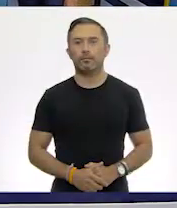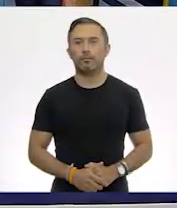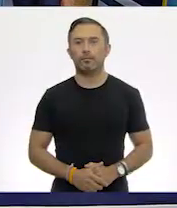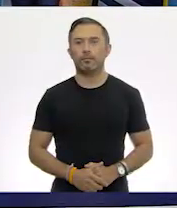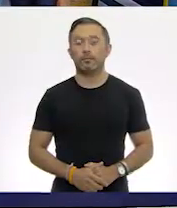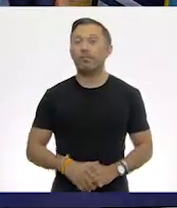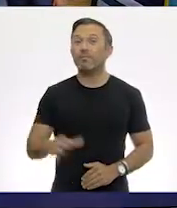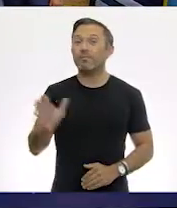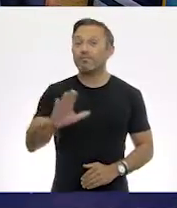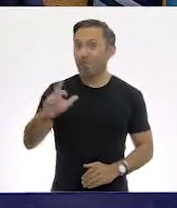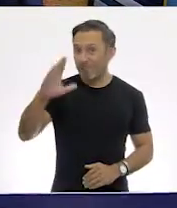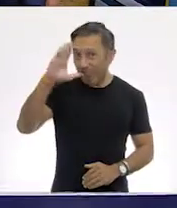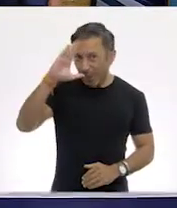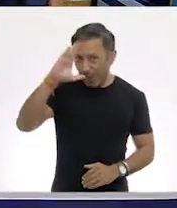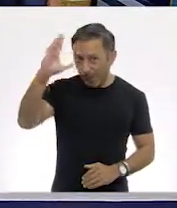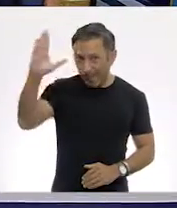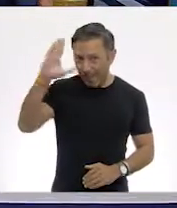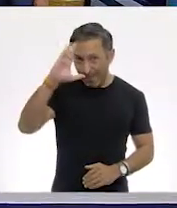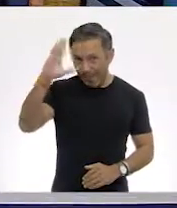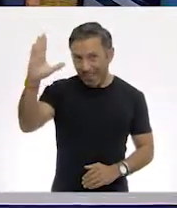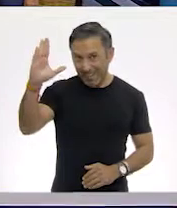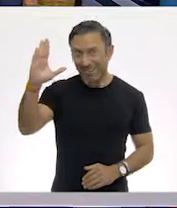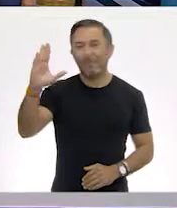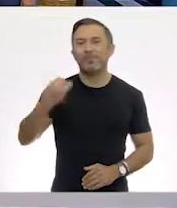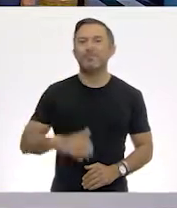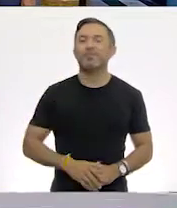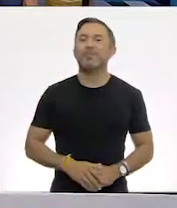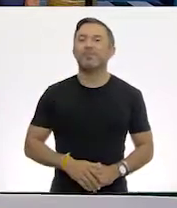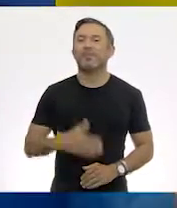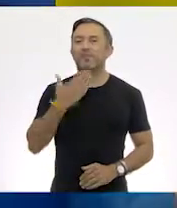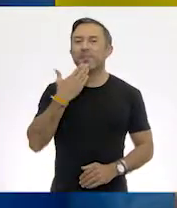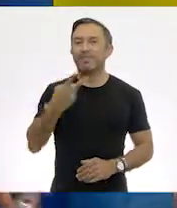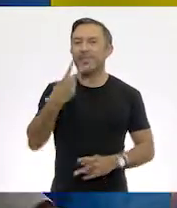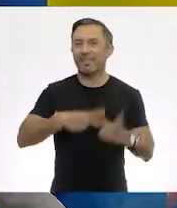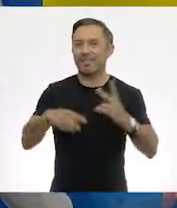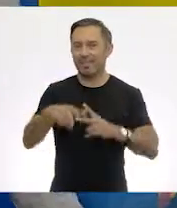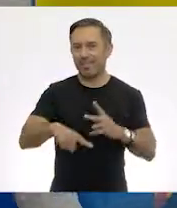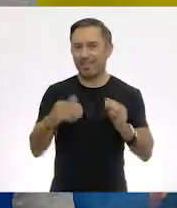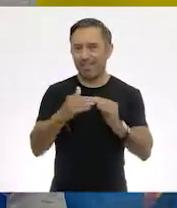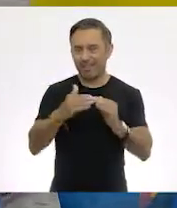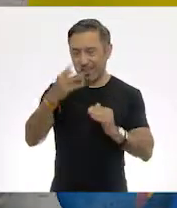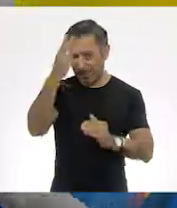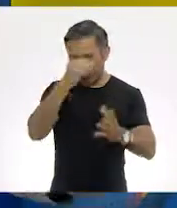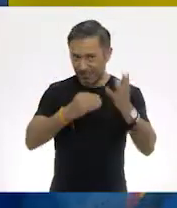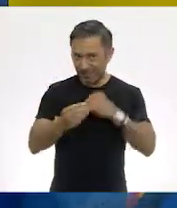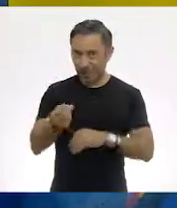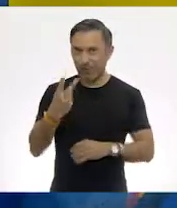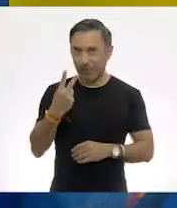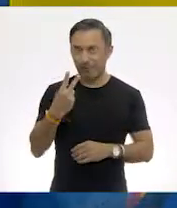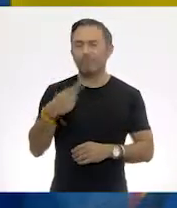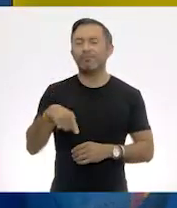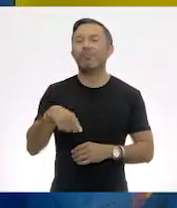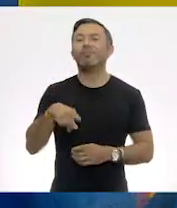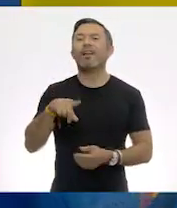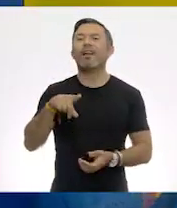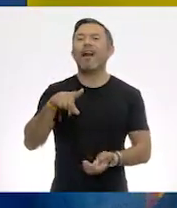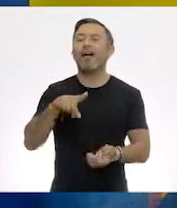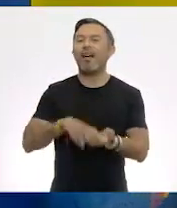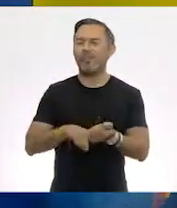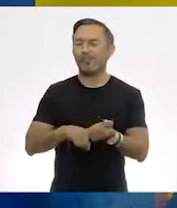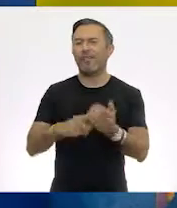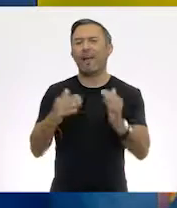¡Hola, hola! Les damos la bienvenida a Aprende en Casa 2, un espacio en el que vamos a poder estudiar y